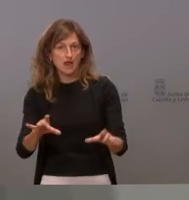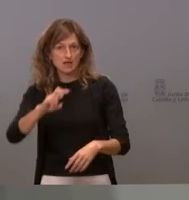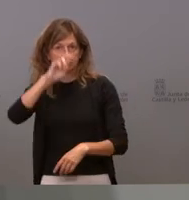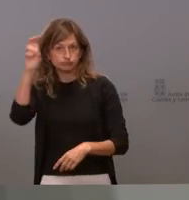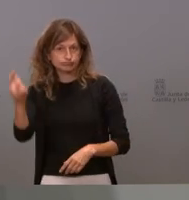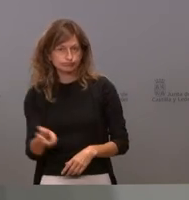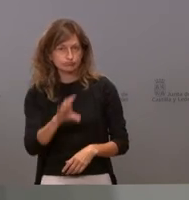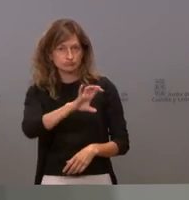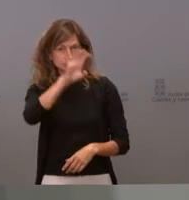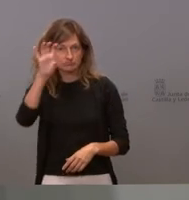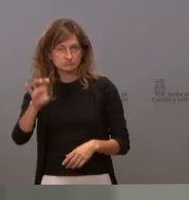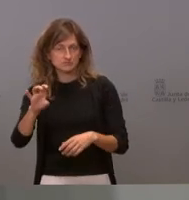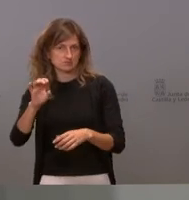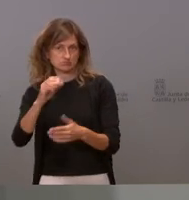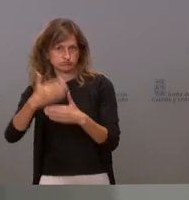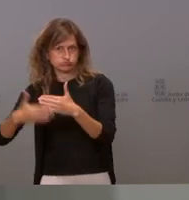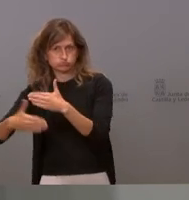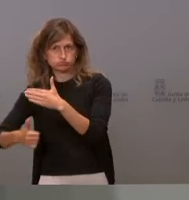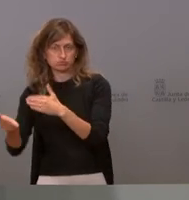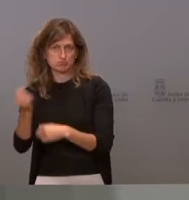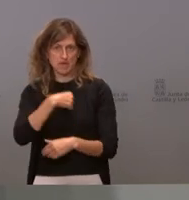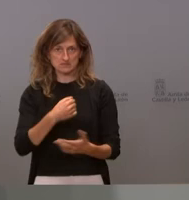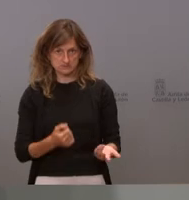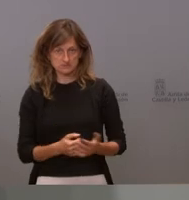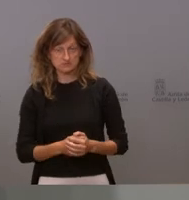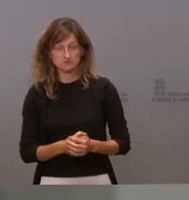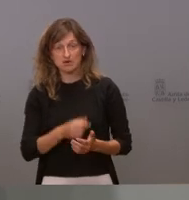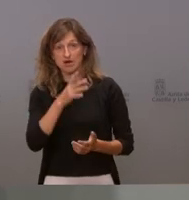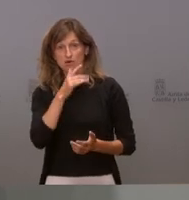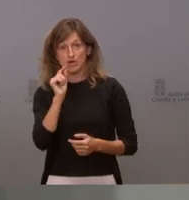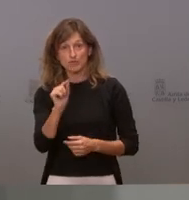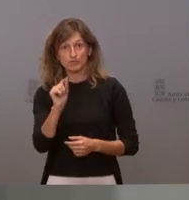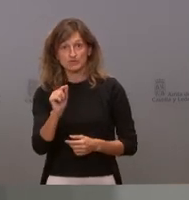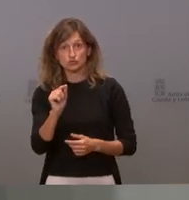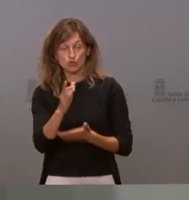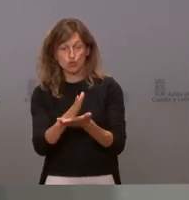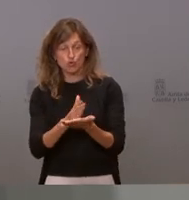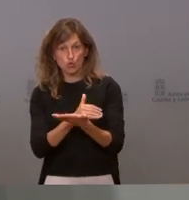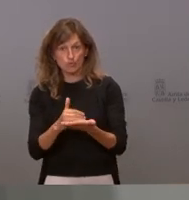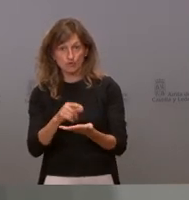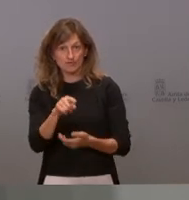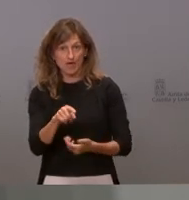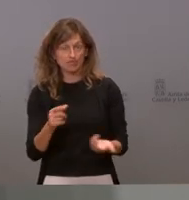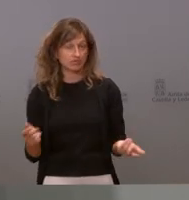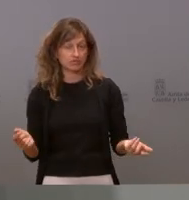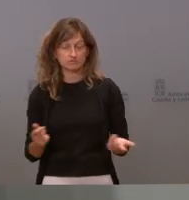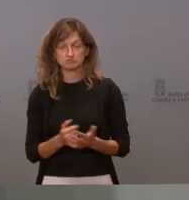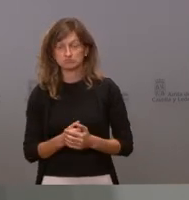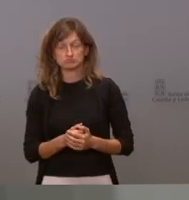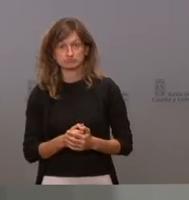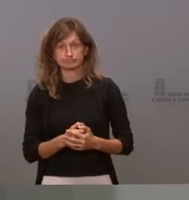ha habido muchísimas más restricciones ahora en este mismo momento en la comunidad las restricciones son